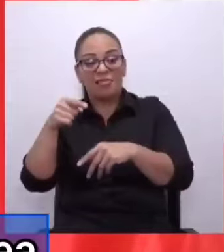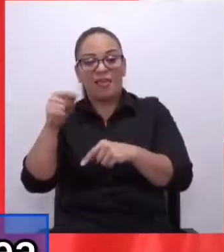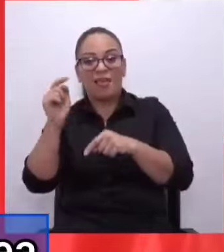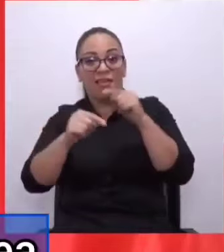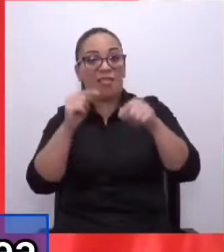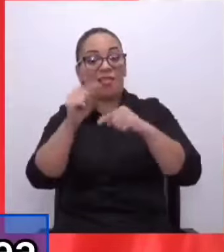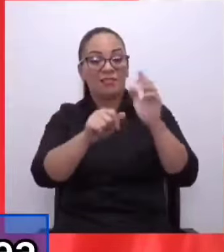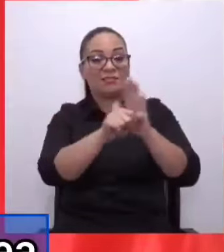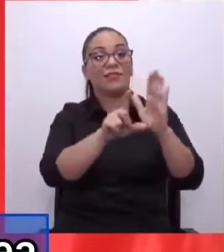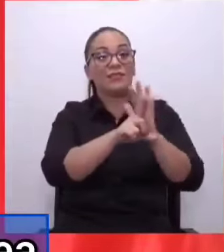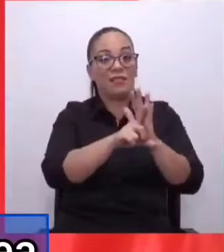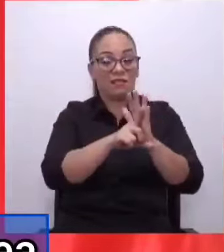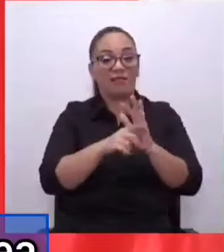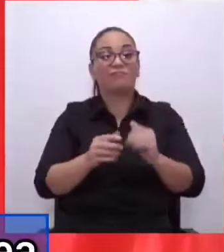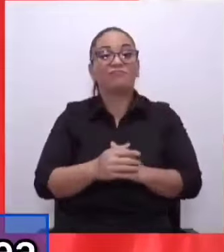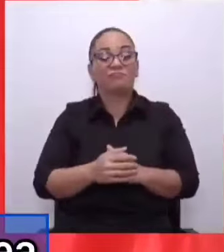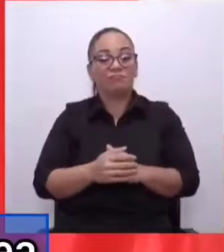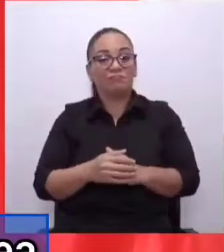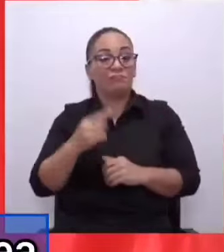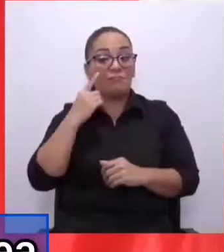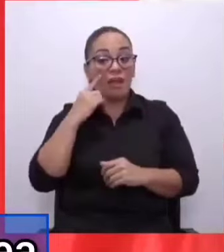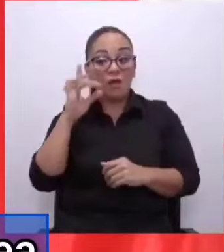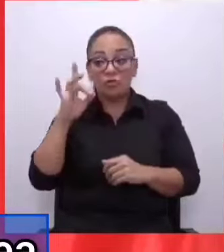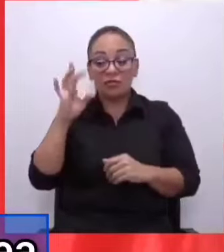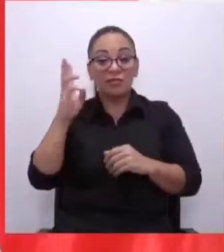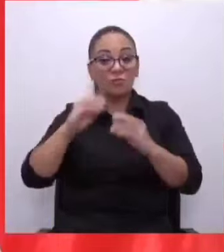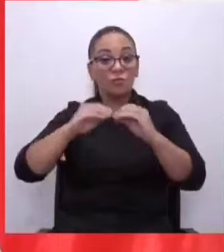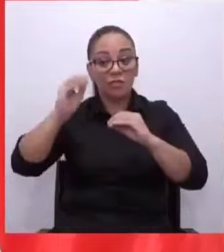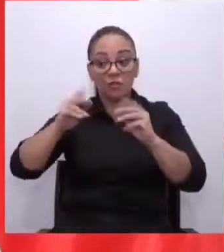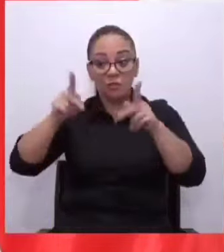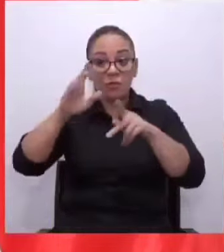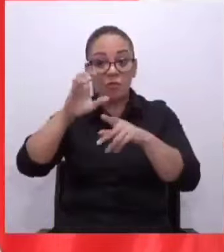86% dice que no está haciendo la tarea,